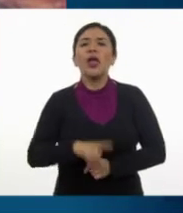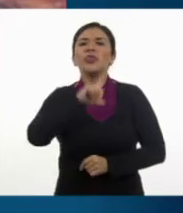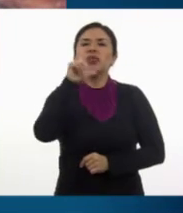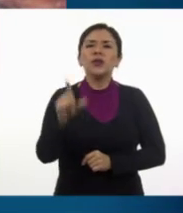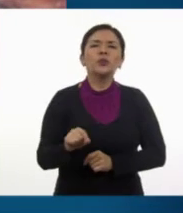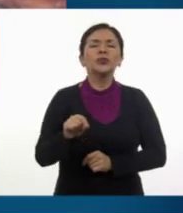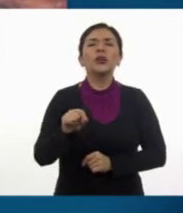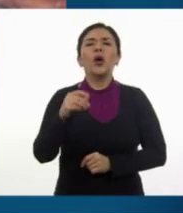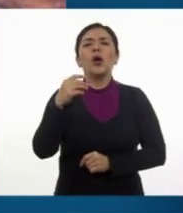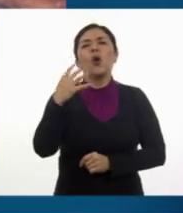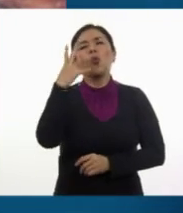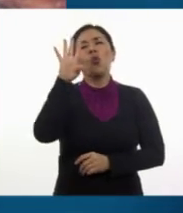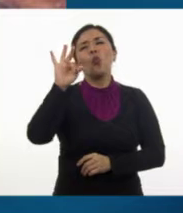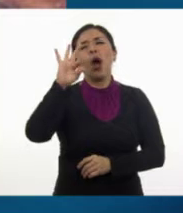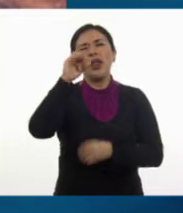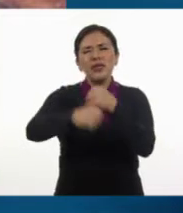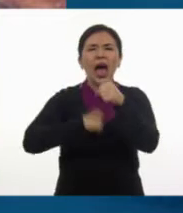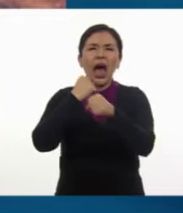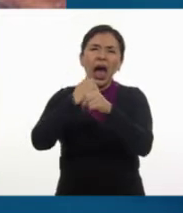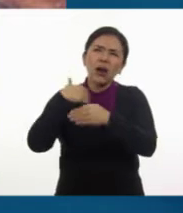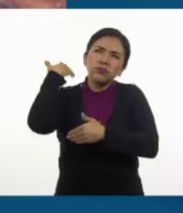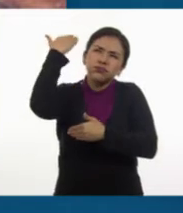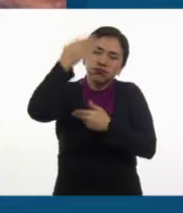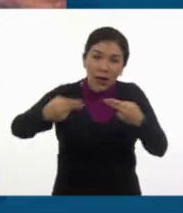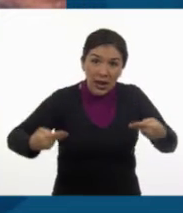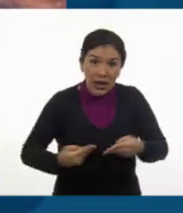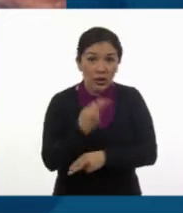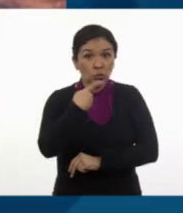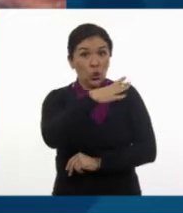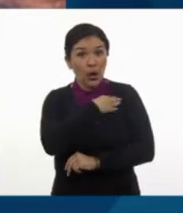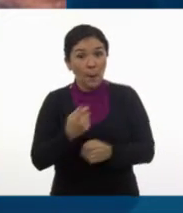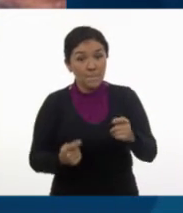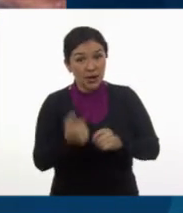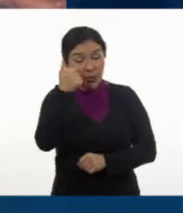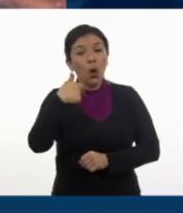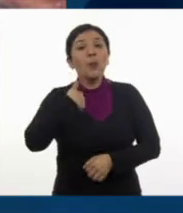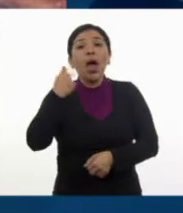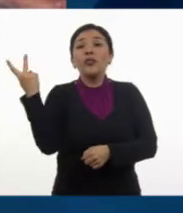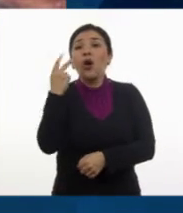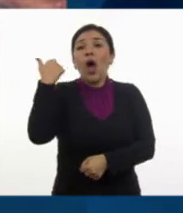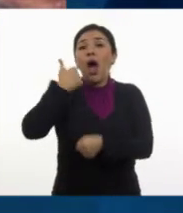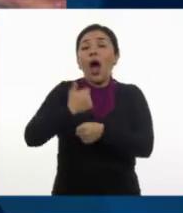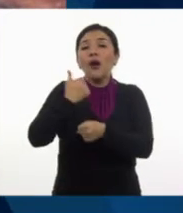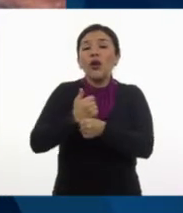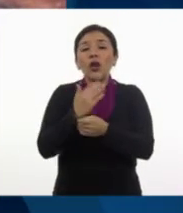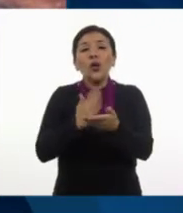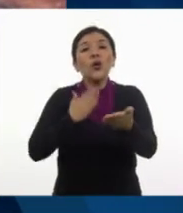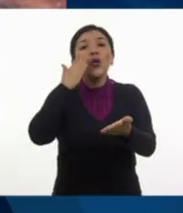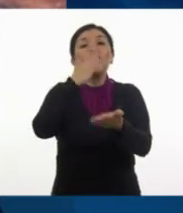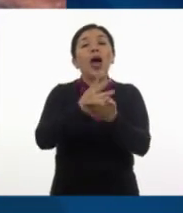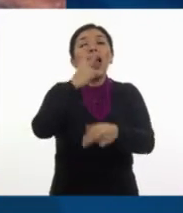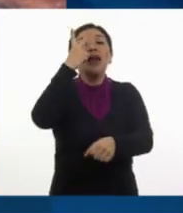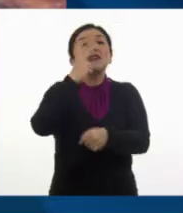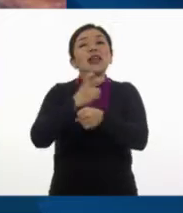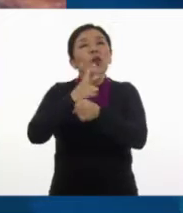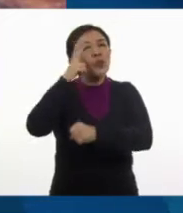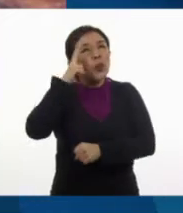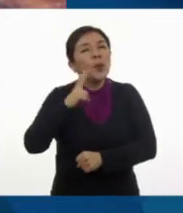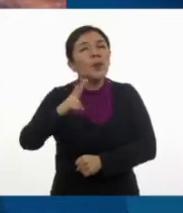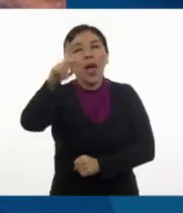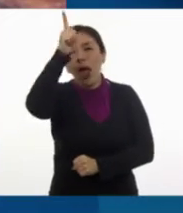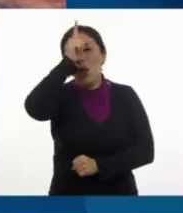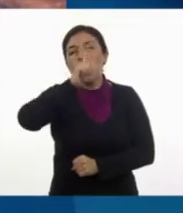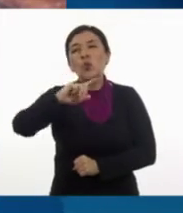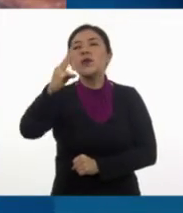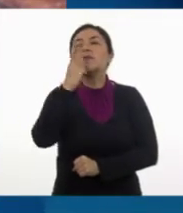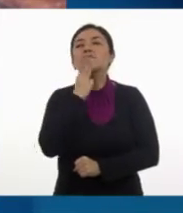de haber nacido su primer hijo, mis abuelitos fueron a su segunda luna de miel bien